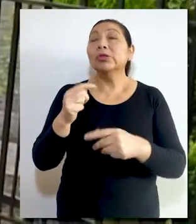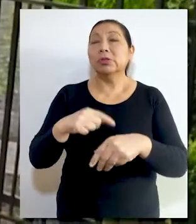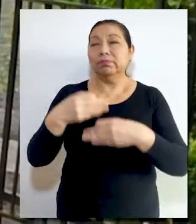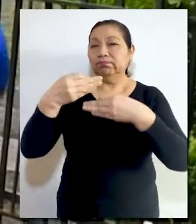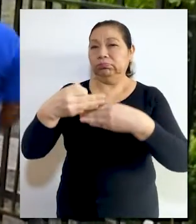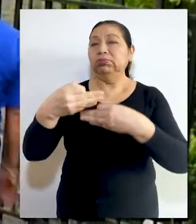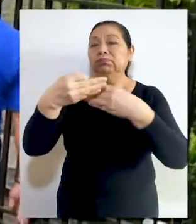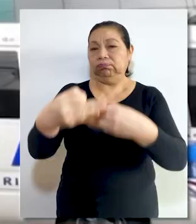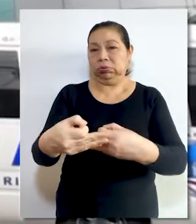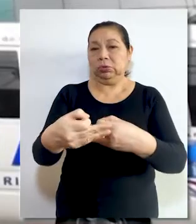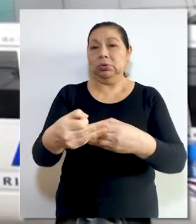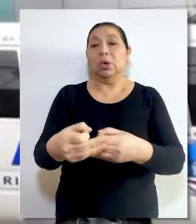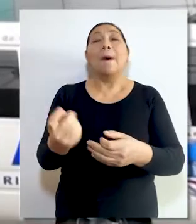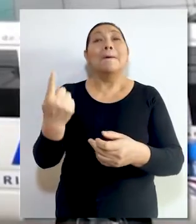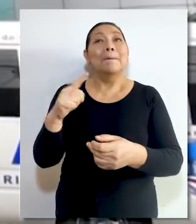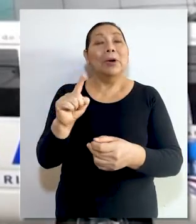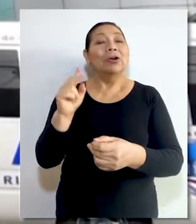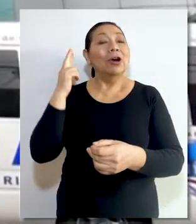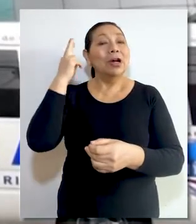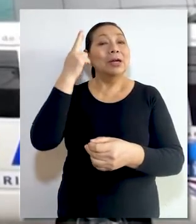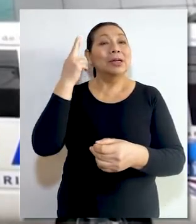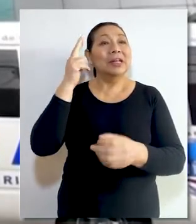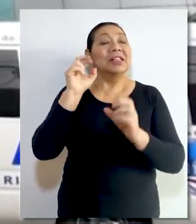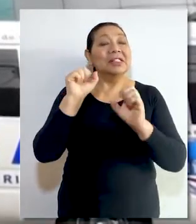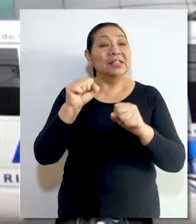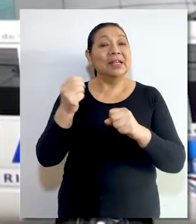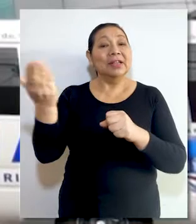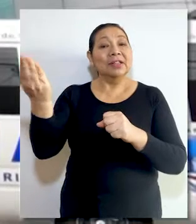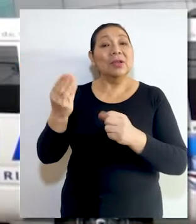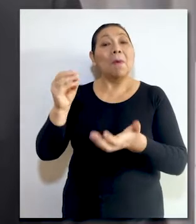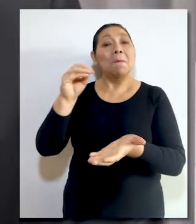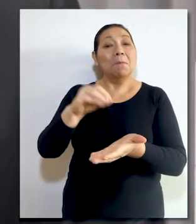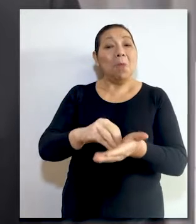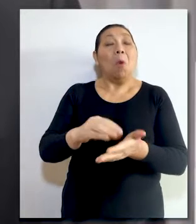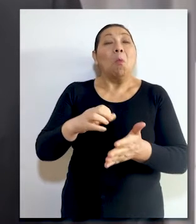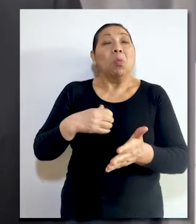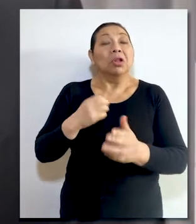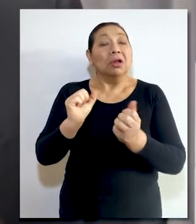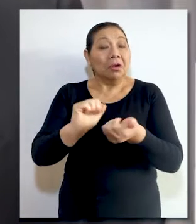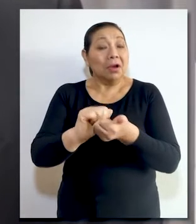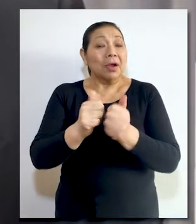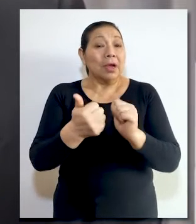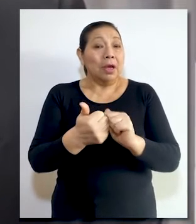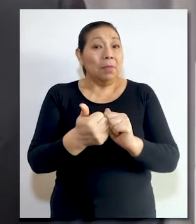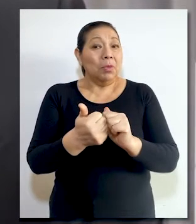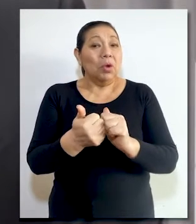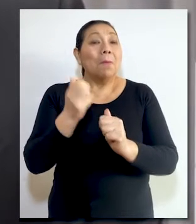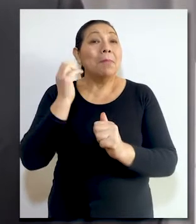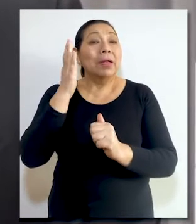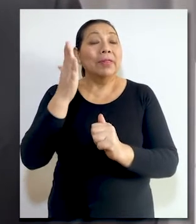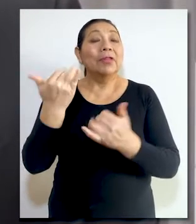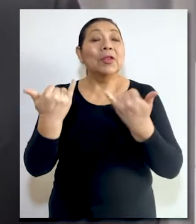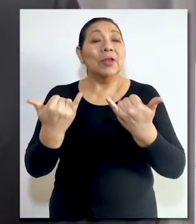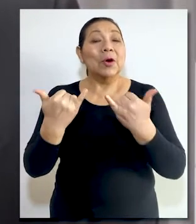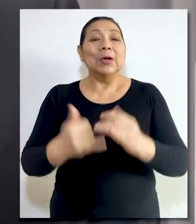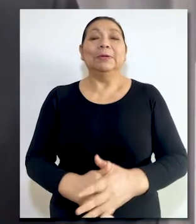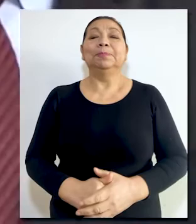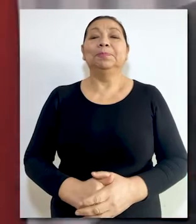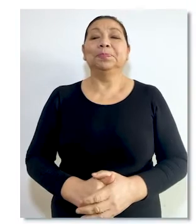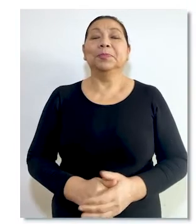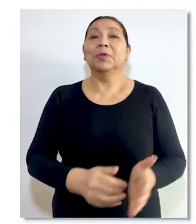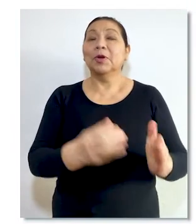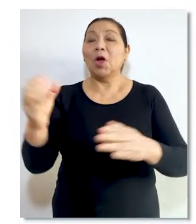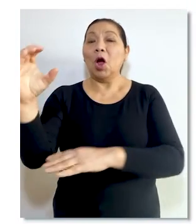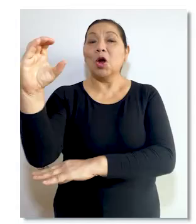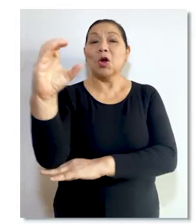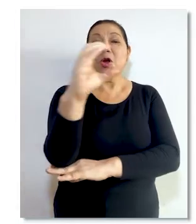de dos periodos consecutivos de duración razonable, sin que dicha reelección pueda ser modificada durante el mandato vigente.